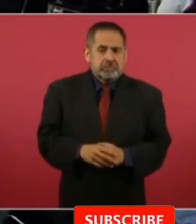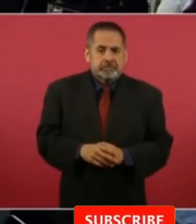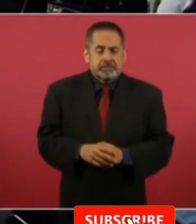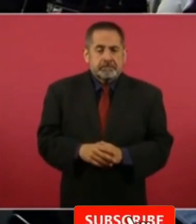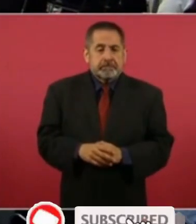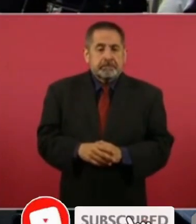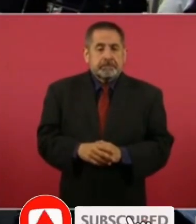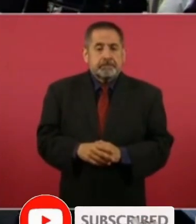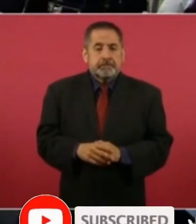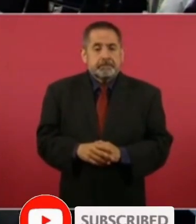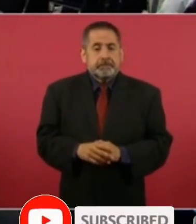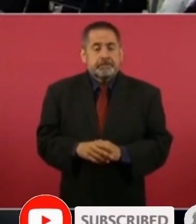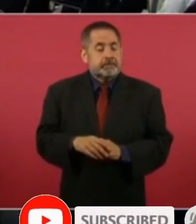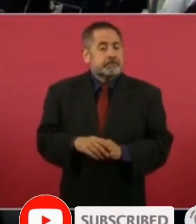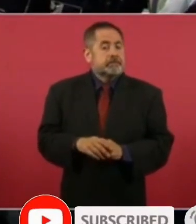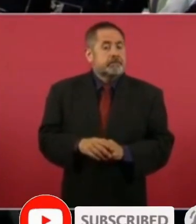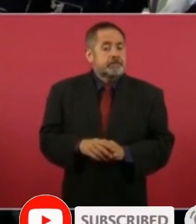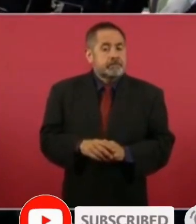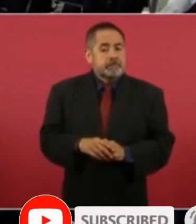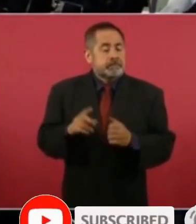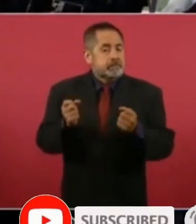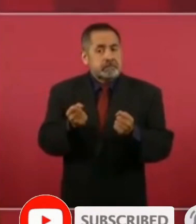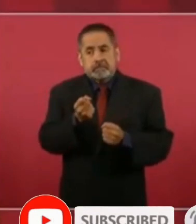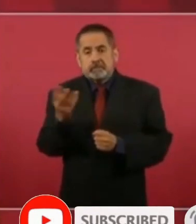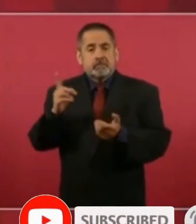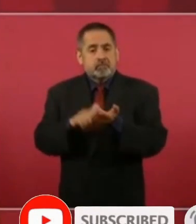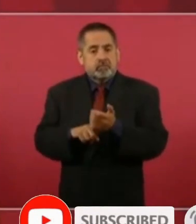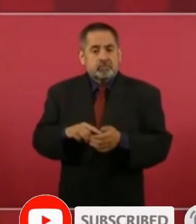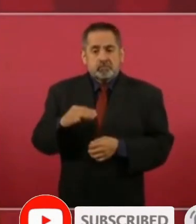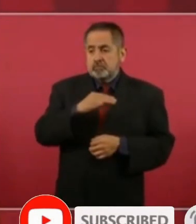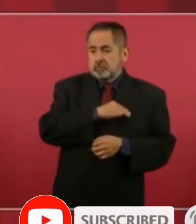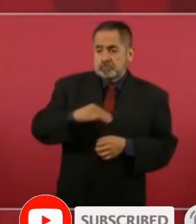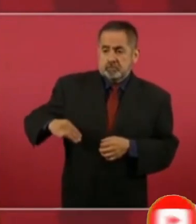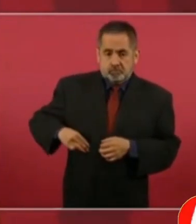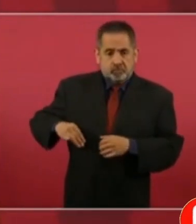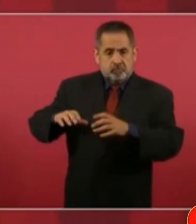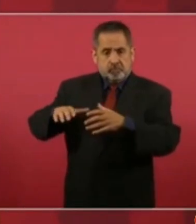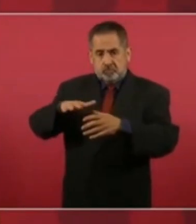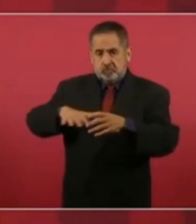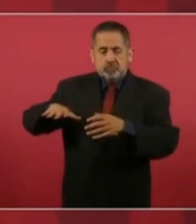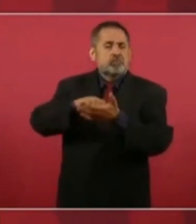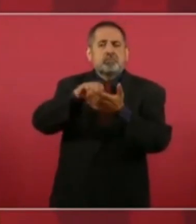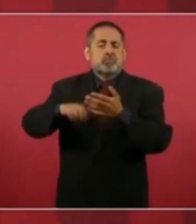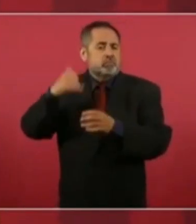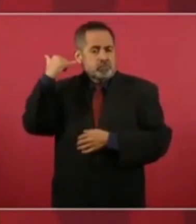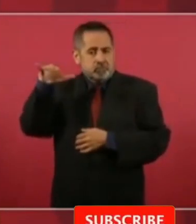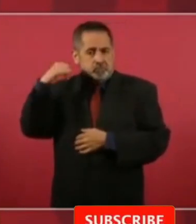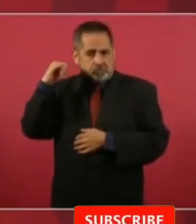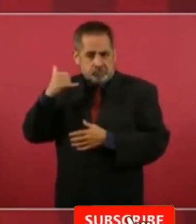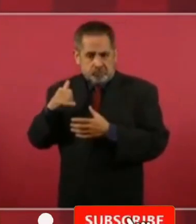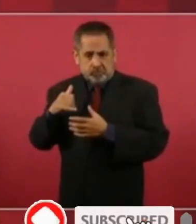Hay municipios completos, regiones de Yucatán, por ejemplo,